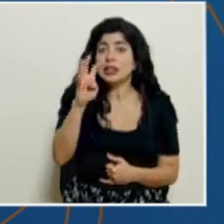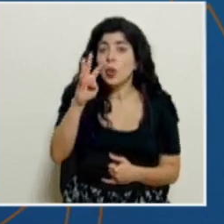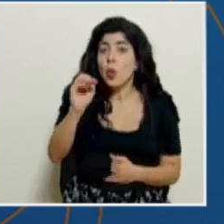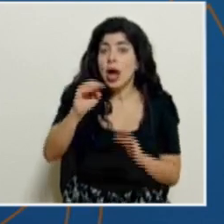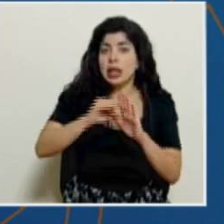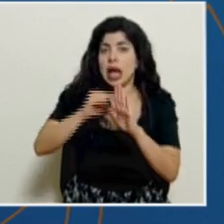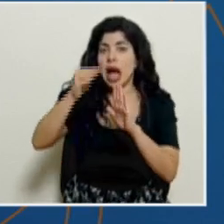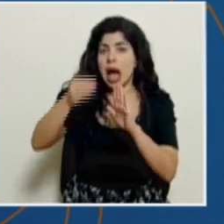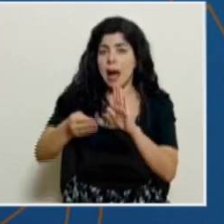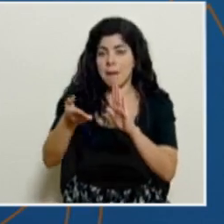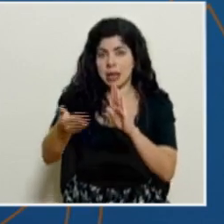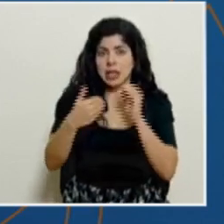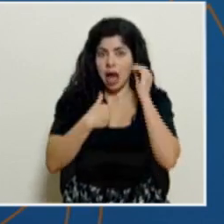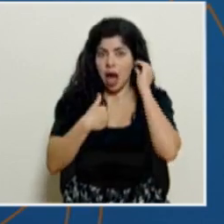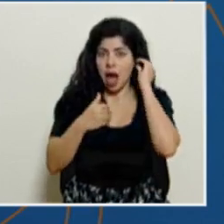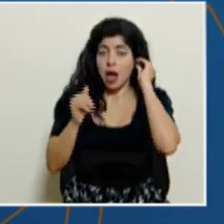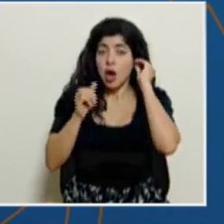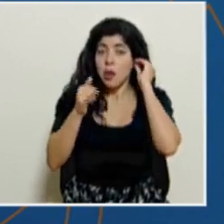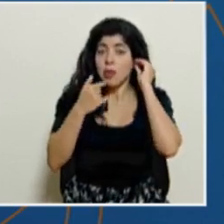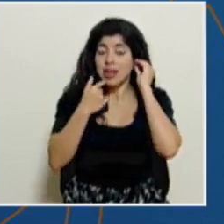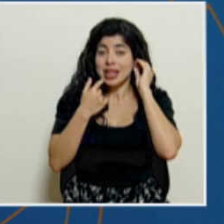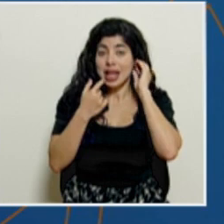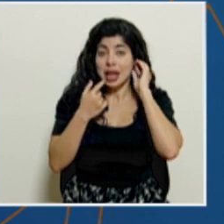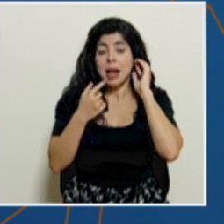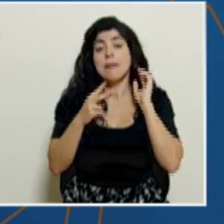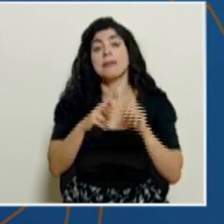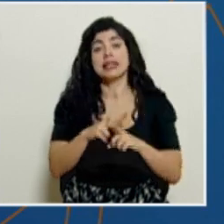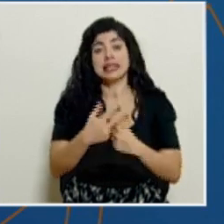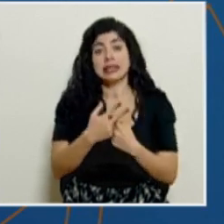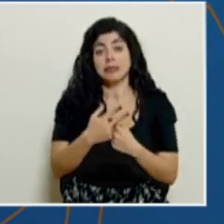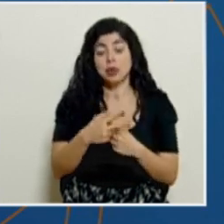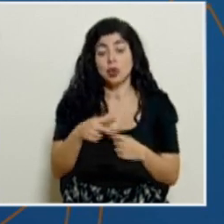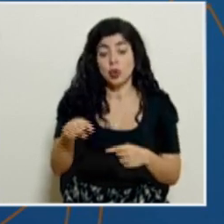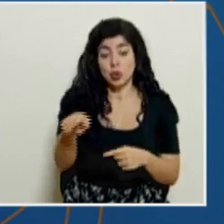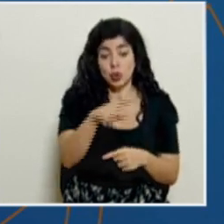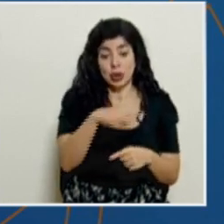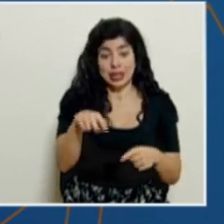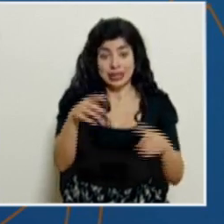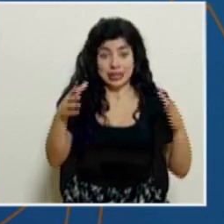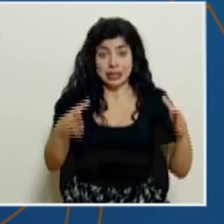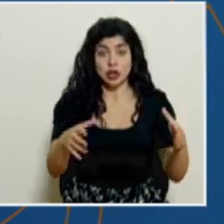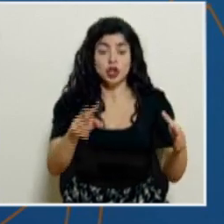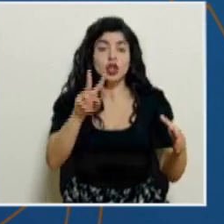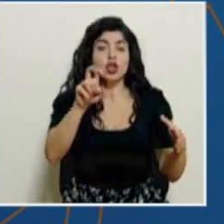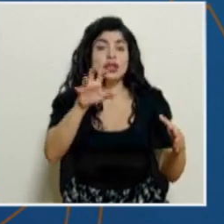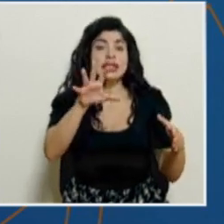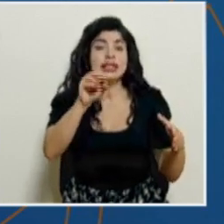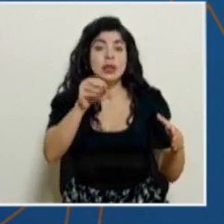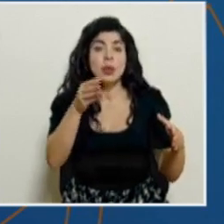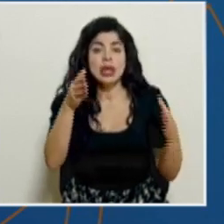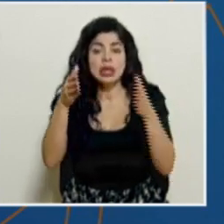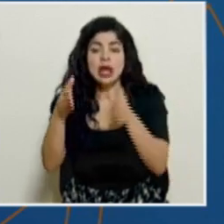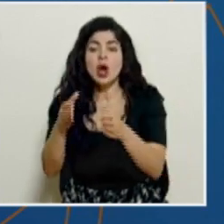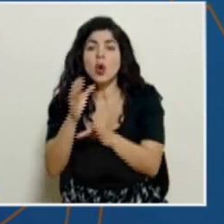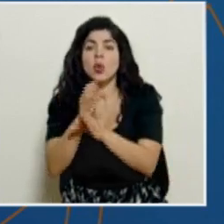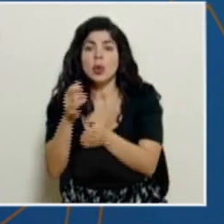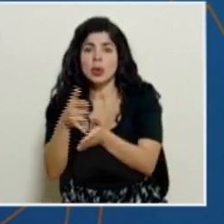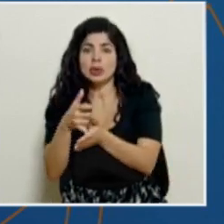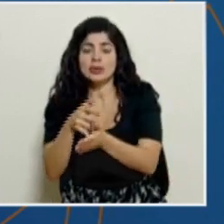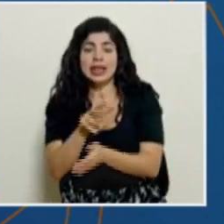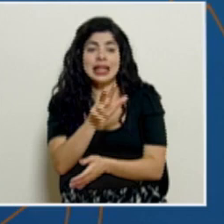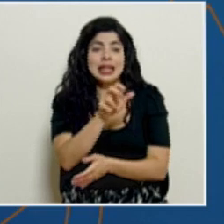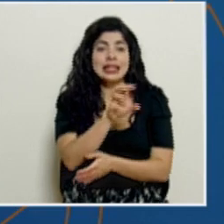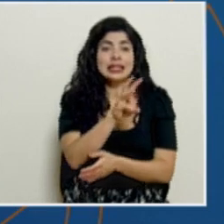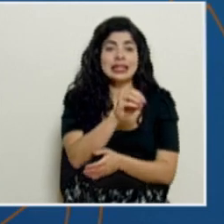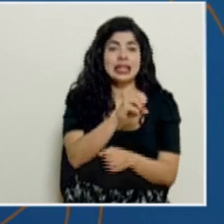camas habilitadas y como les dije inicialmente, de ellas, 250 son de UCI, 390